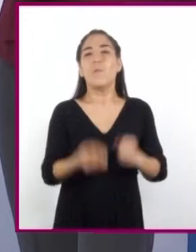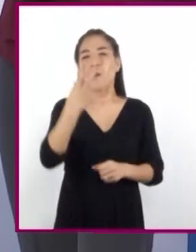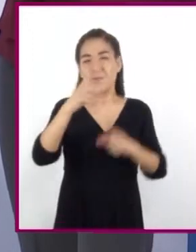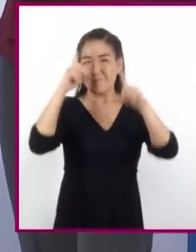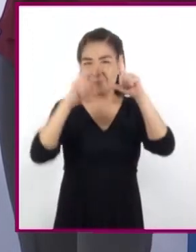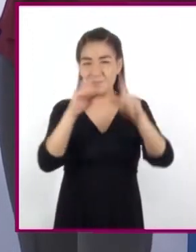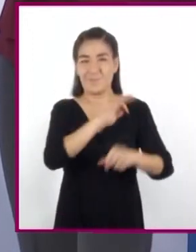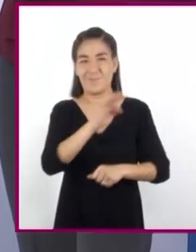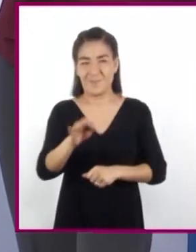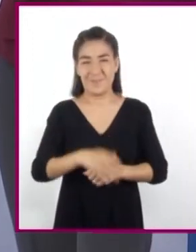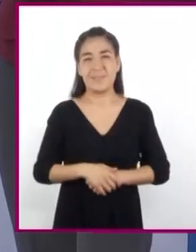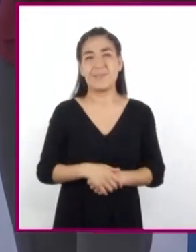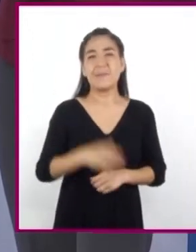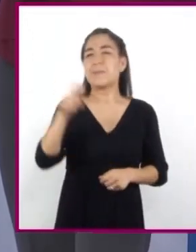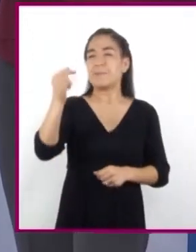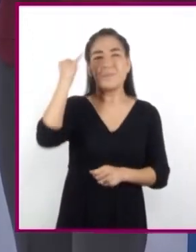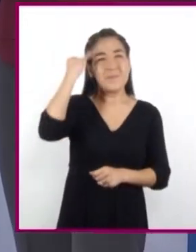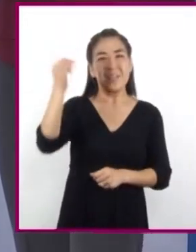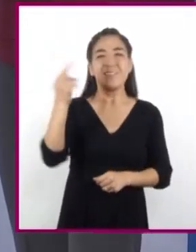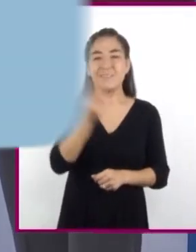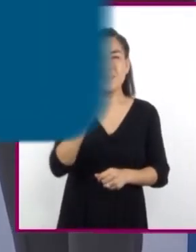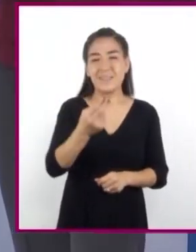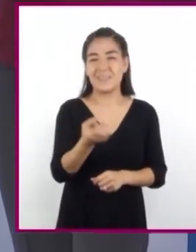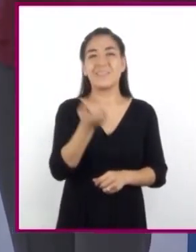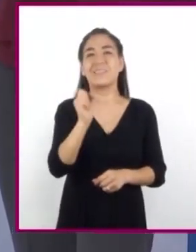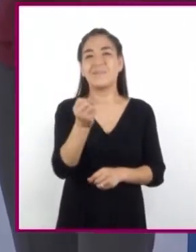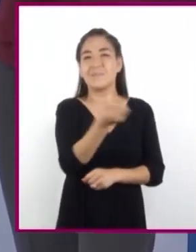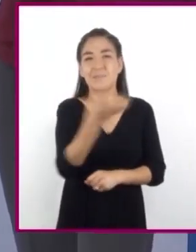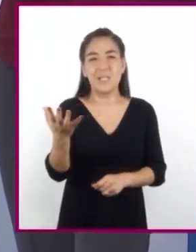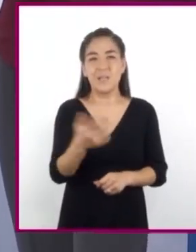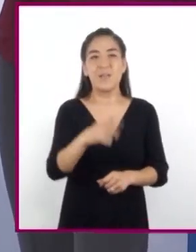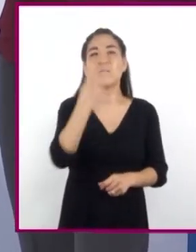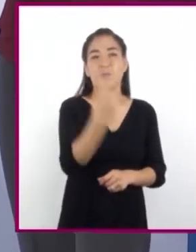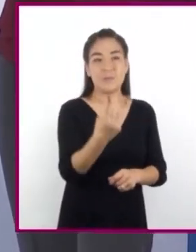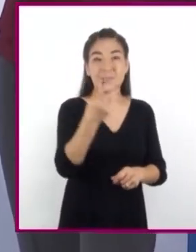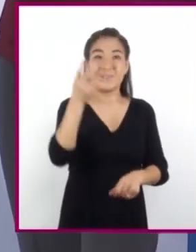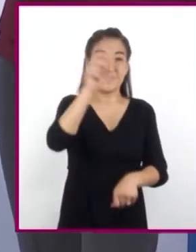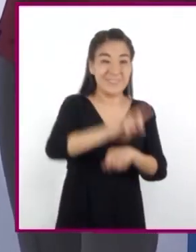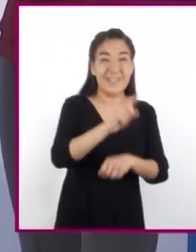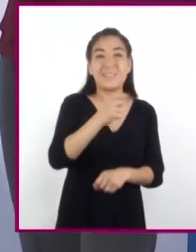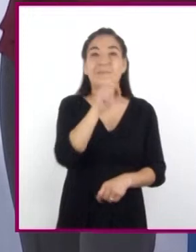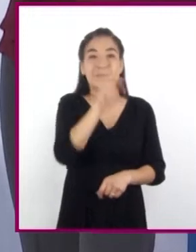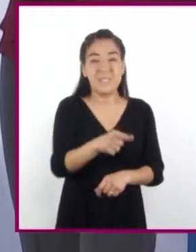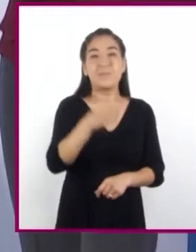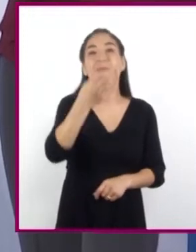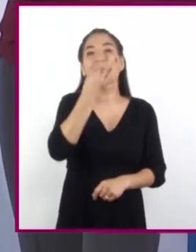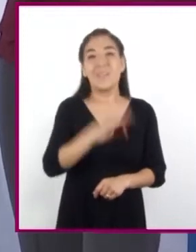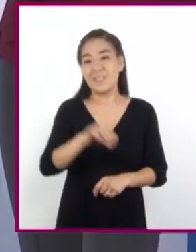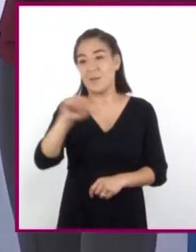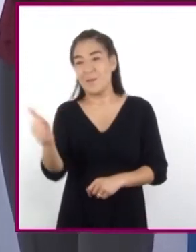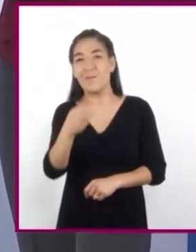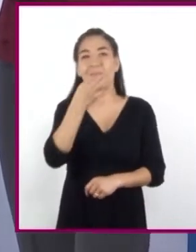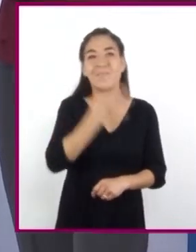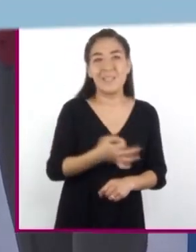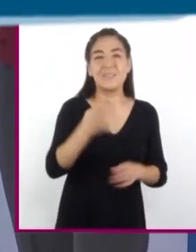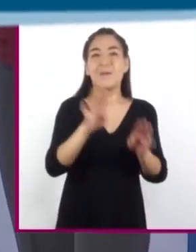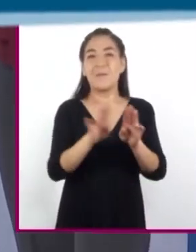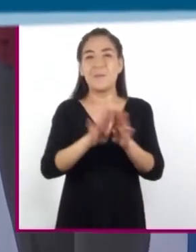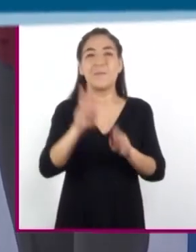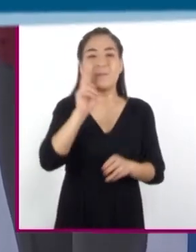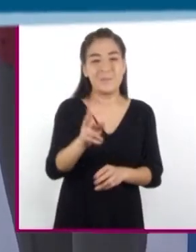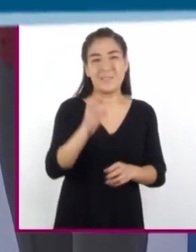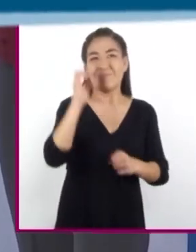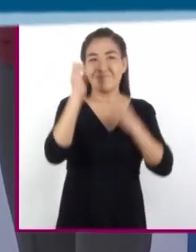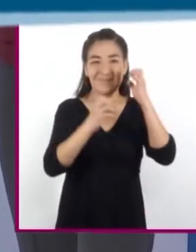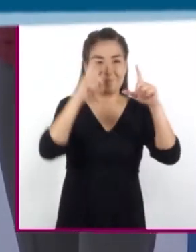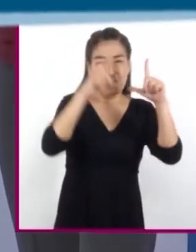puede tomar. Imagínate que necesita tomar fotografías en dos eventos el mismo día. Así sabrá si necesita tener mayor cantidad